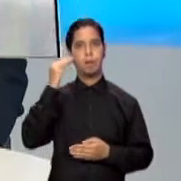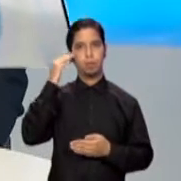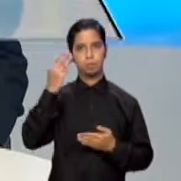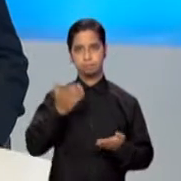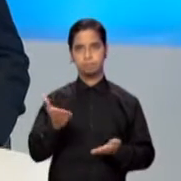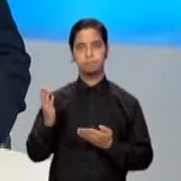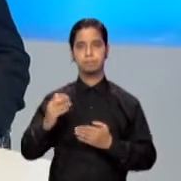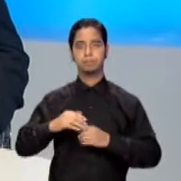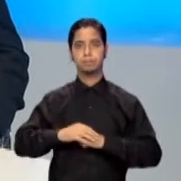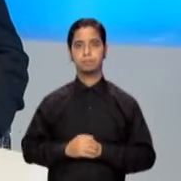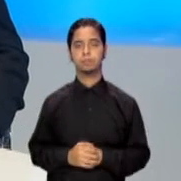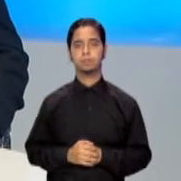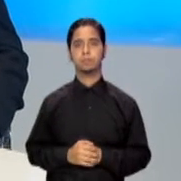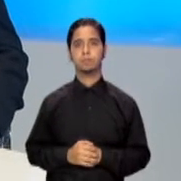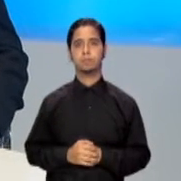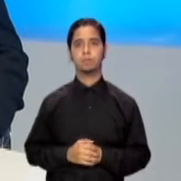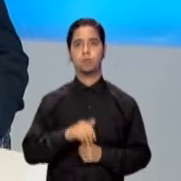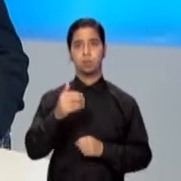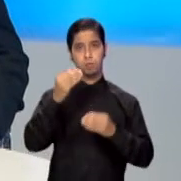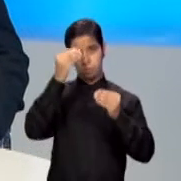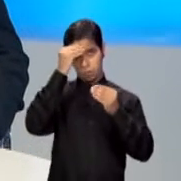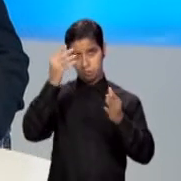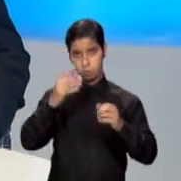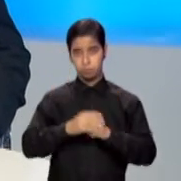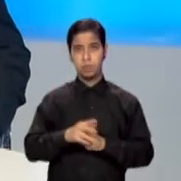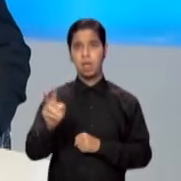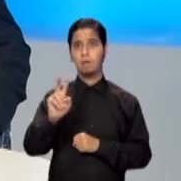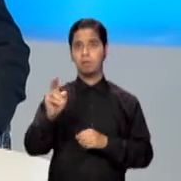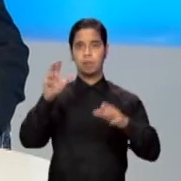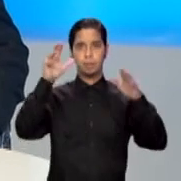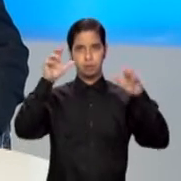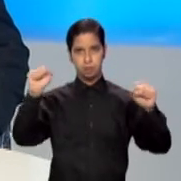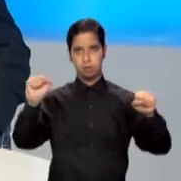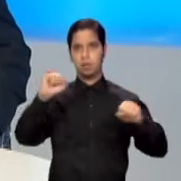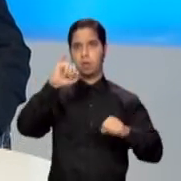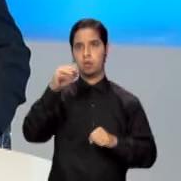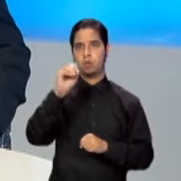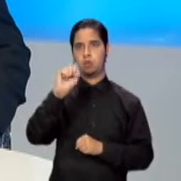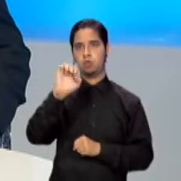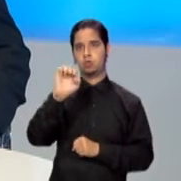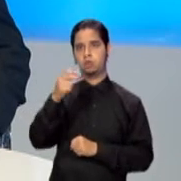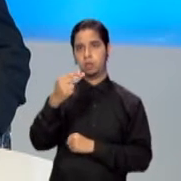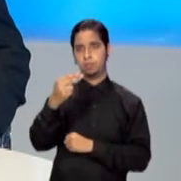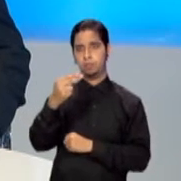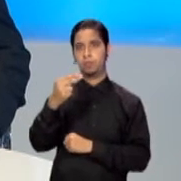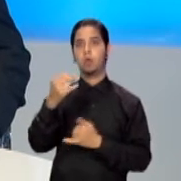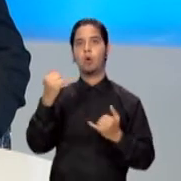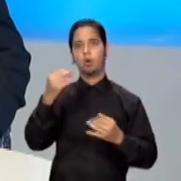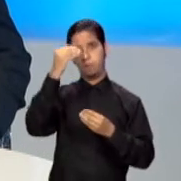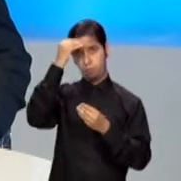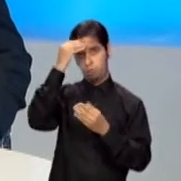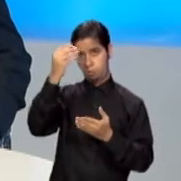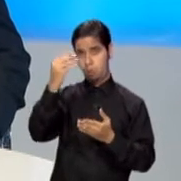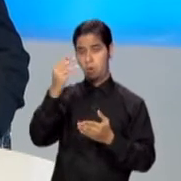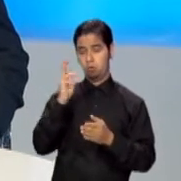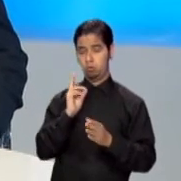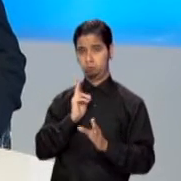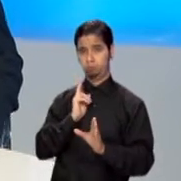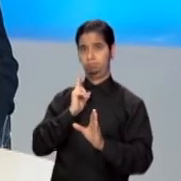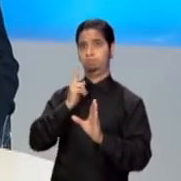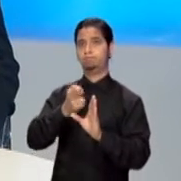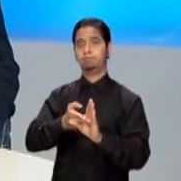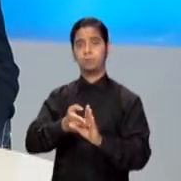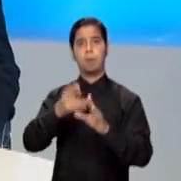científicas. En otras notas, el vicepresidente de Estados Unidos, Joseph Biden, anunció hoy su decisión de no aspirar a la